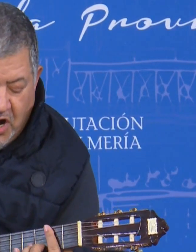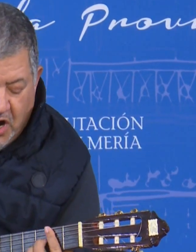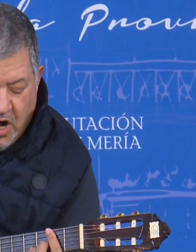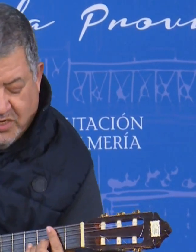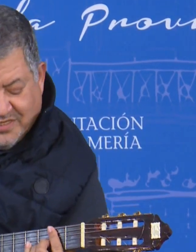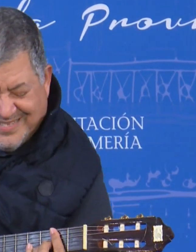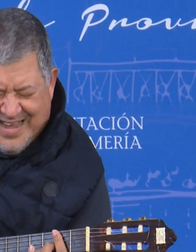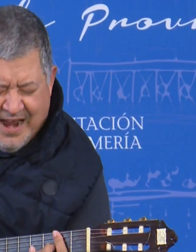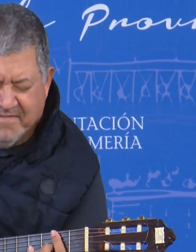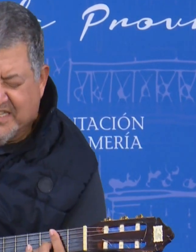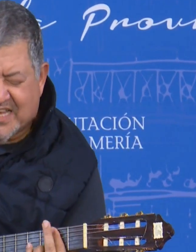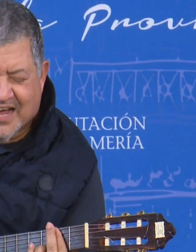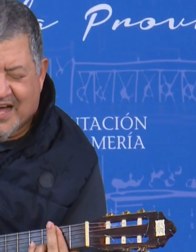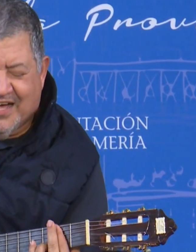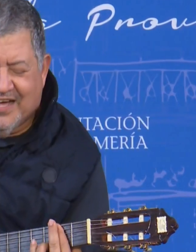Almería